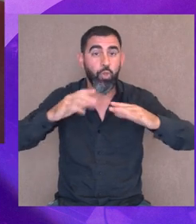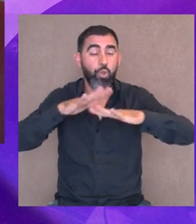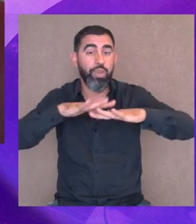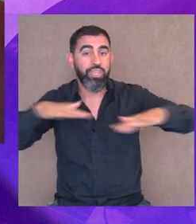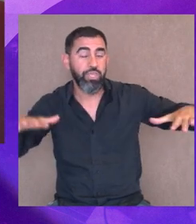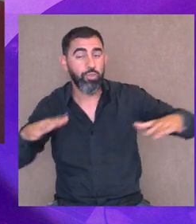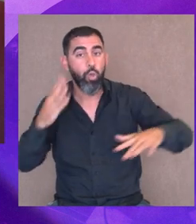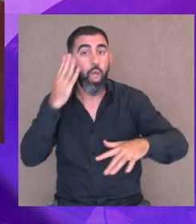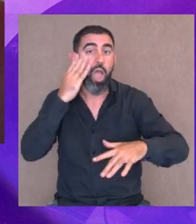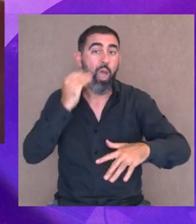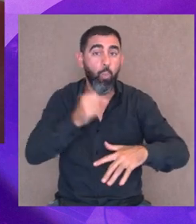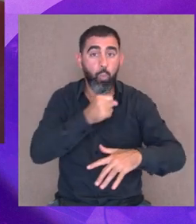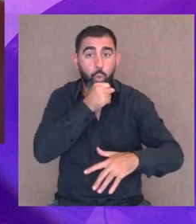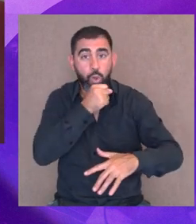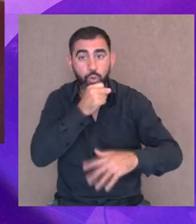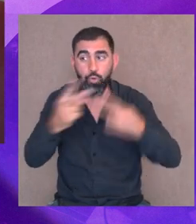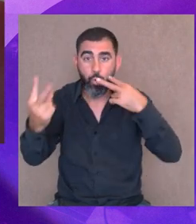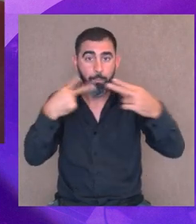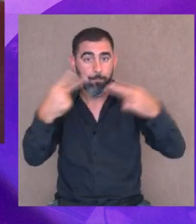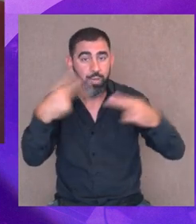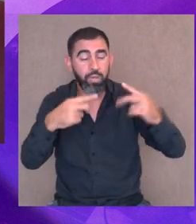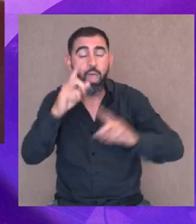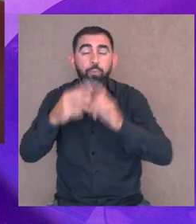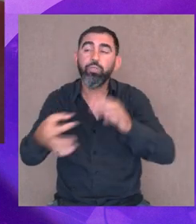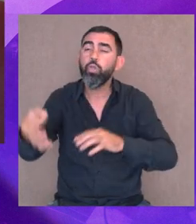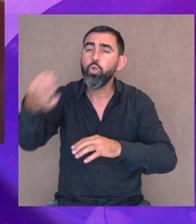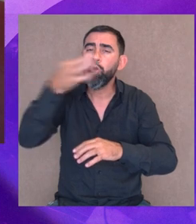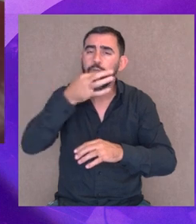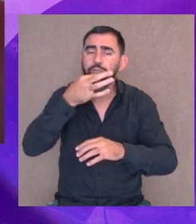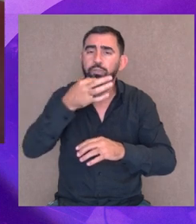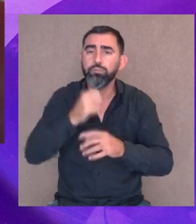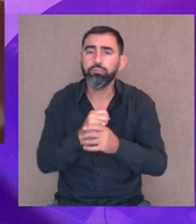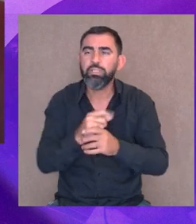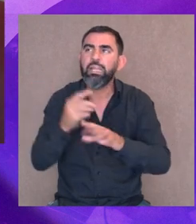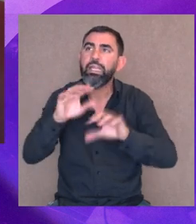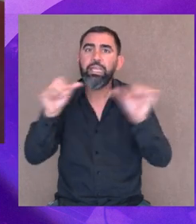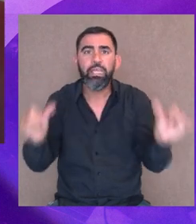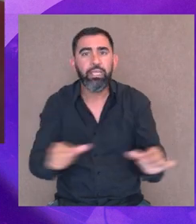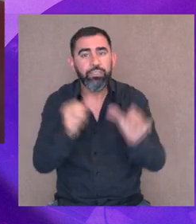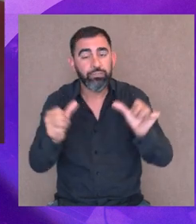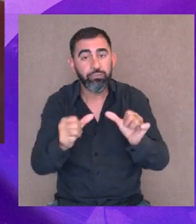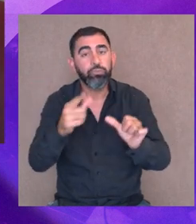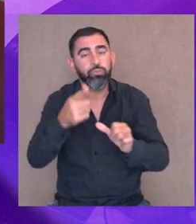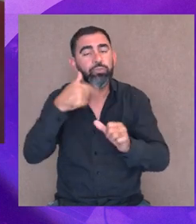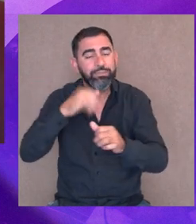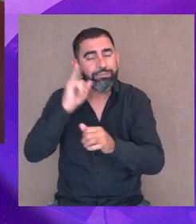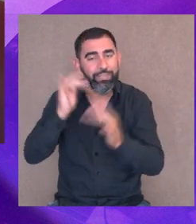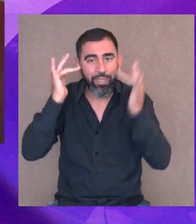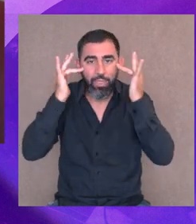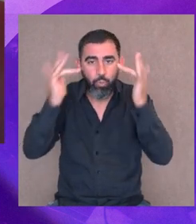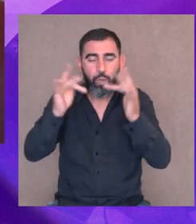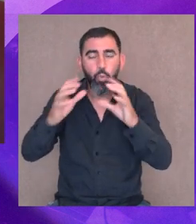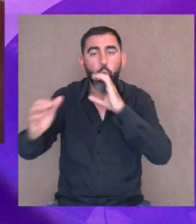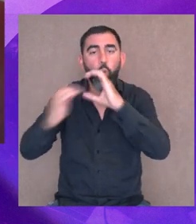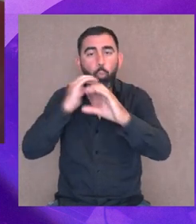abuelos y la gente de todas las edades nos miraban y muchas veces nos comentaban lo que habíamos hecho. Entonces estamos educando,